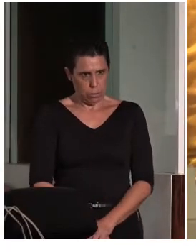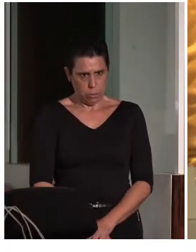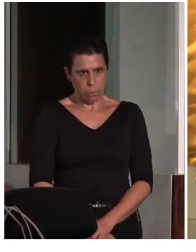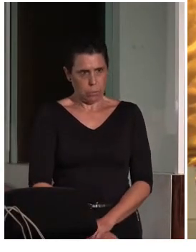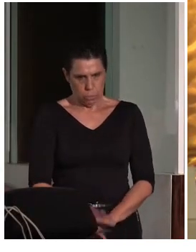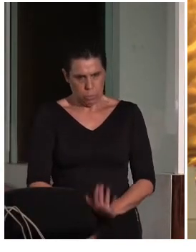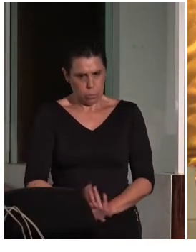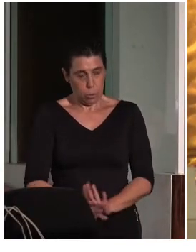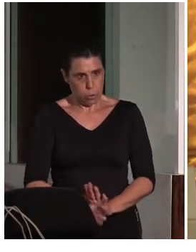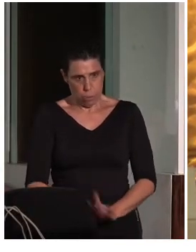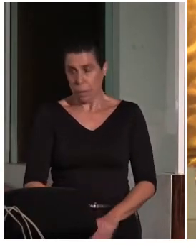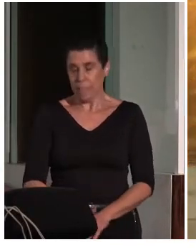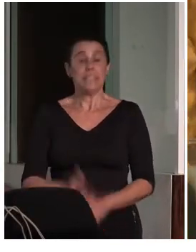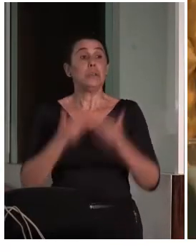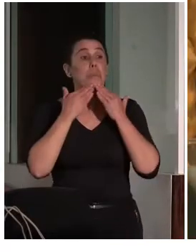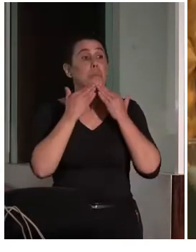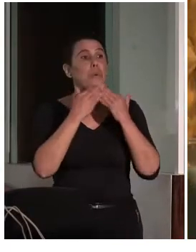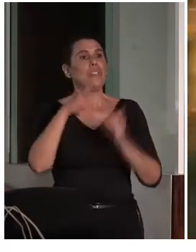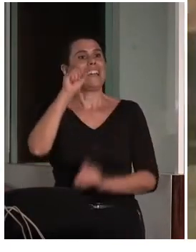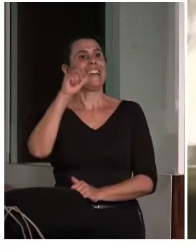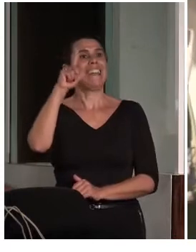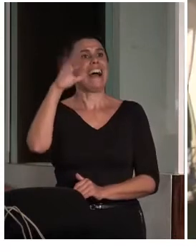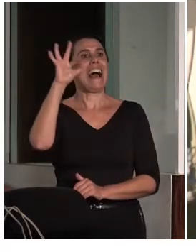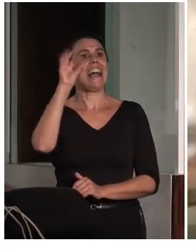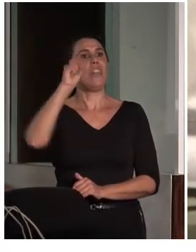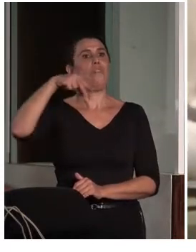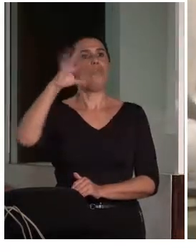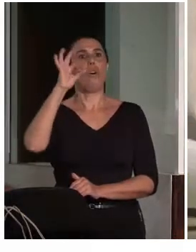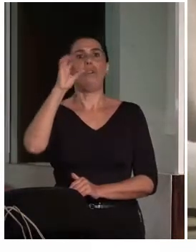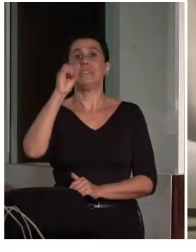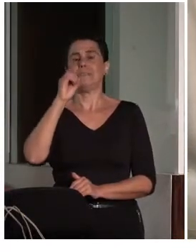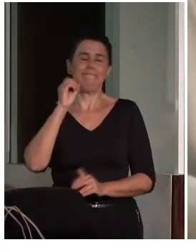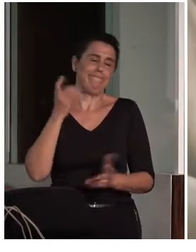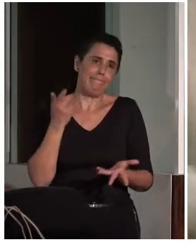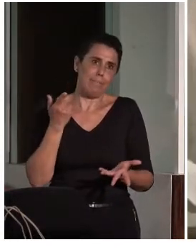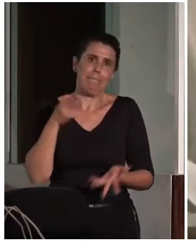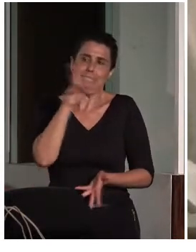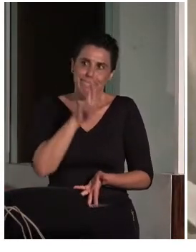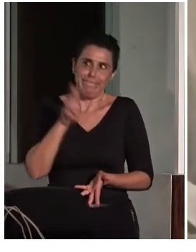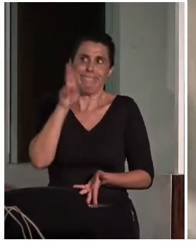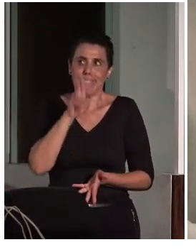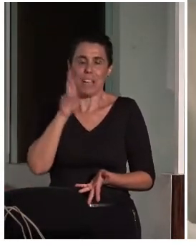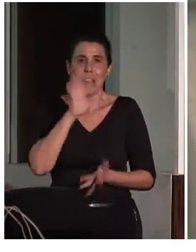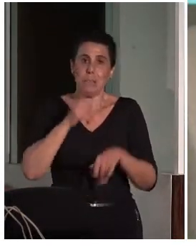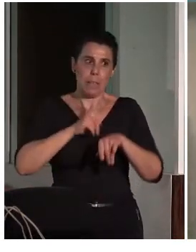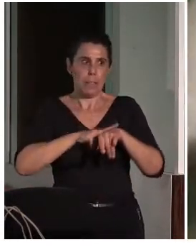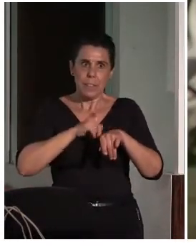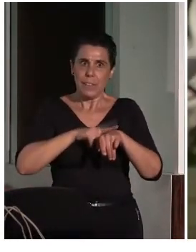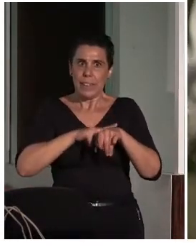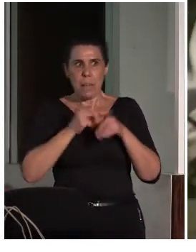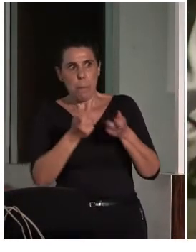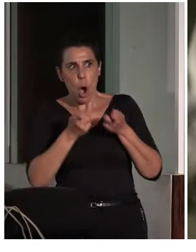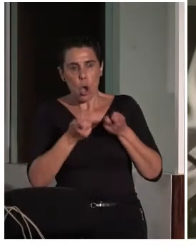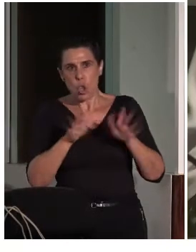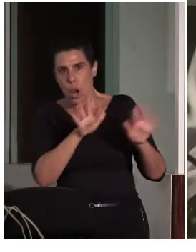Muchas gracias, Alfonso. Y reiterarme lo del tiempo, hacer posible que tenemos como muchos quince minutos